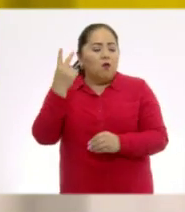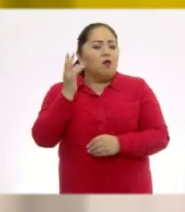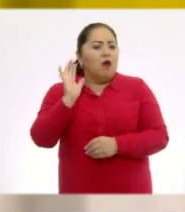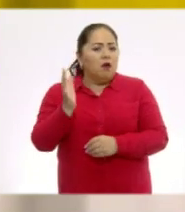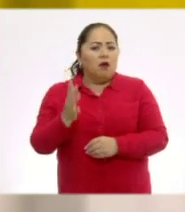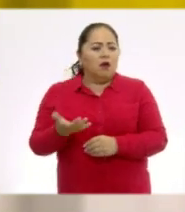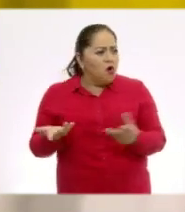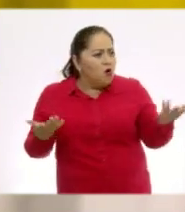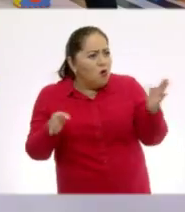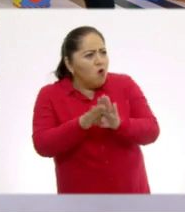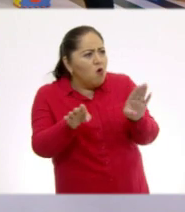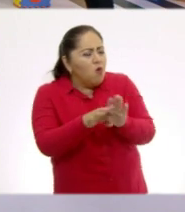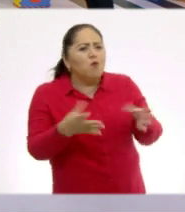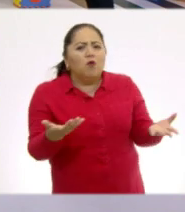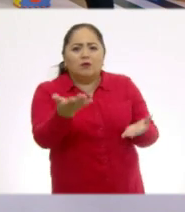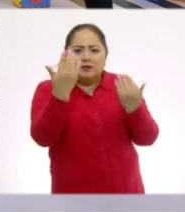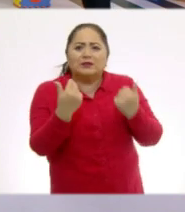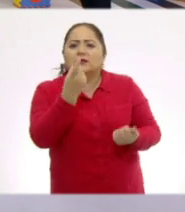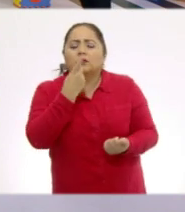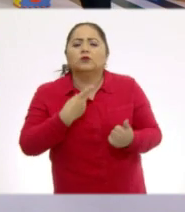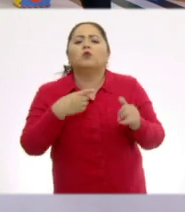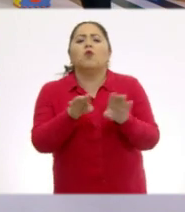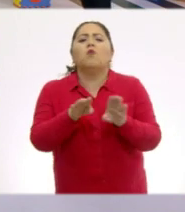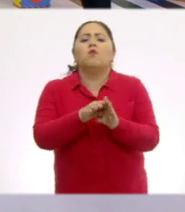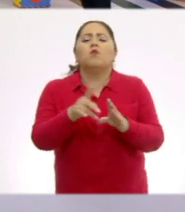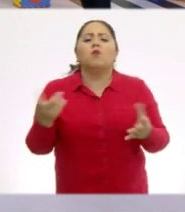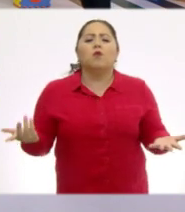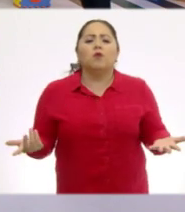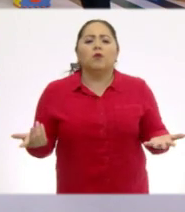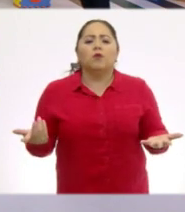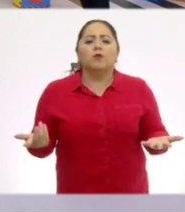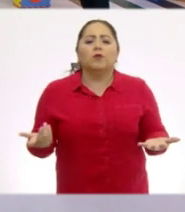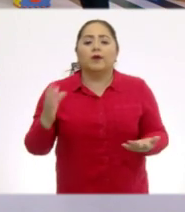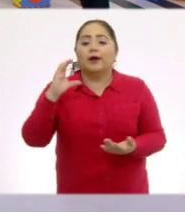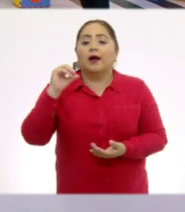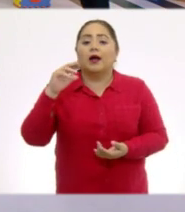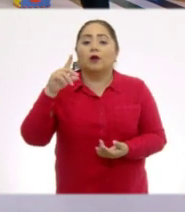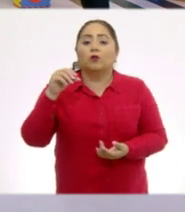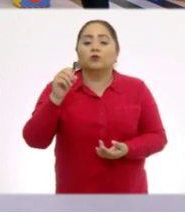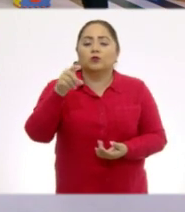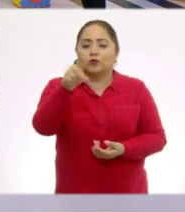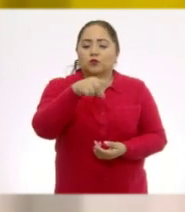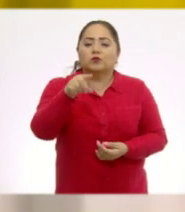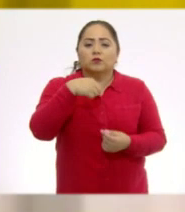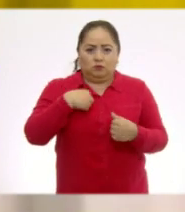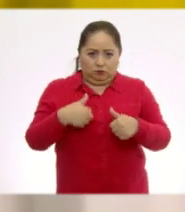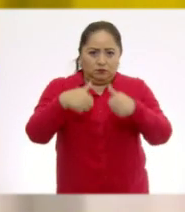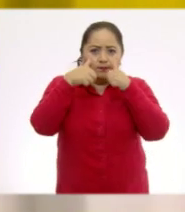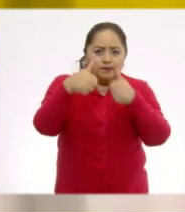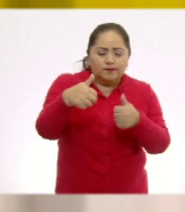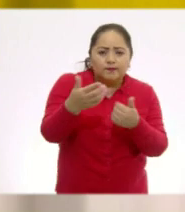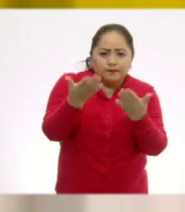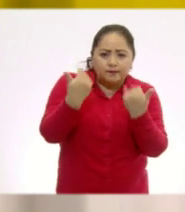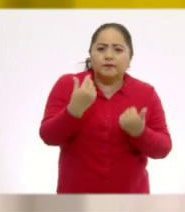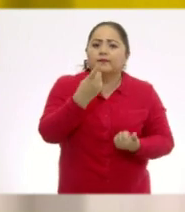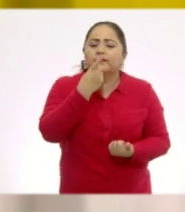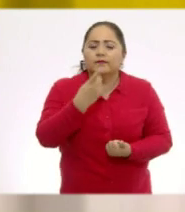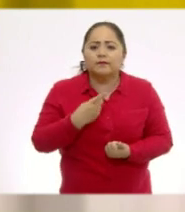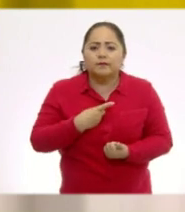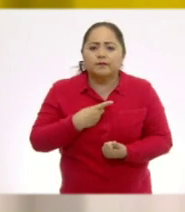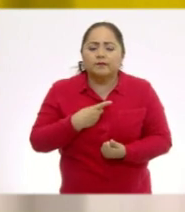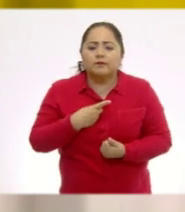¿Cómo le hiciste? Dinos, cuéntanos. Carlos, ¿cómo le hiciste? A ver. Carlos, muy bien. Te pongo toda la atención. Ok. Sí.